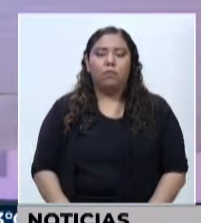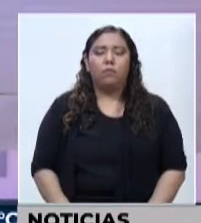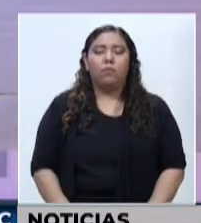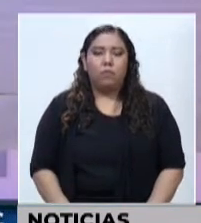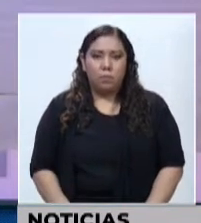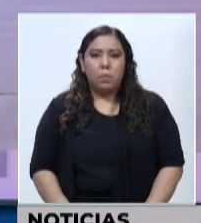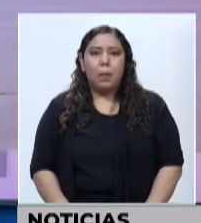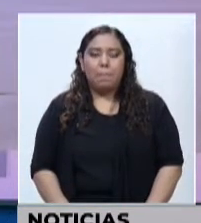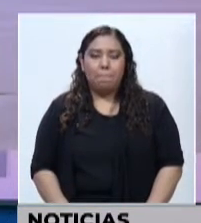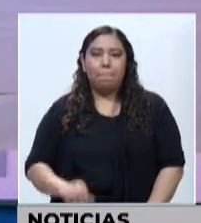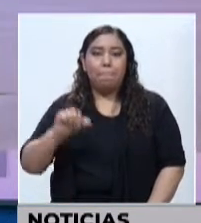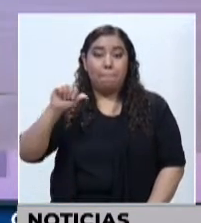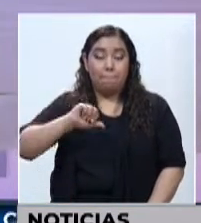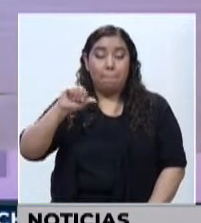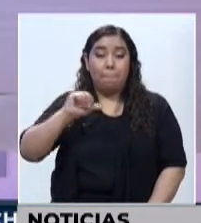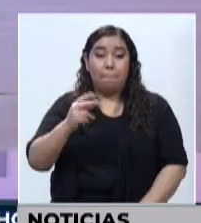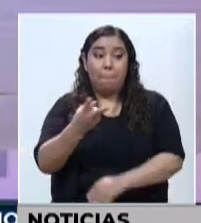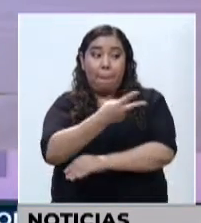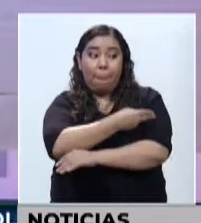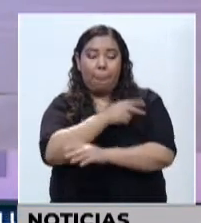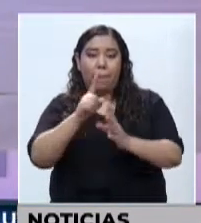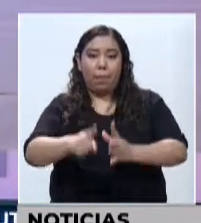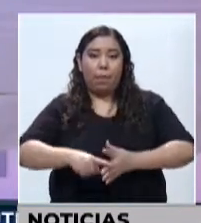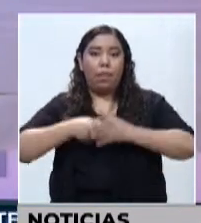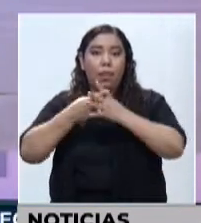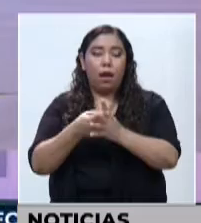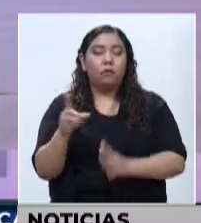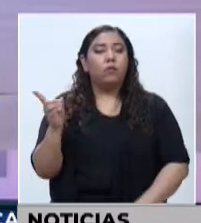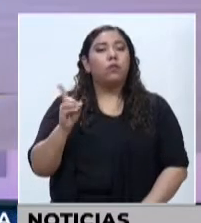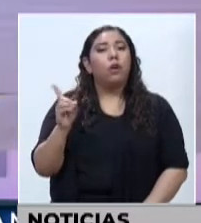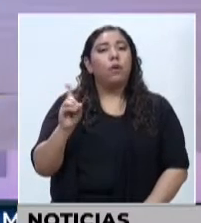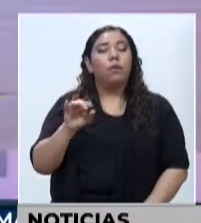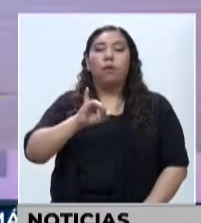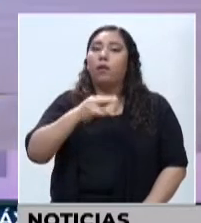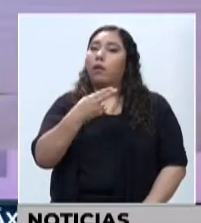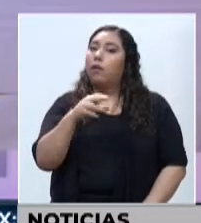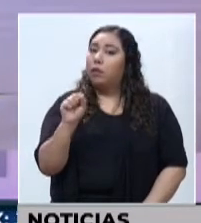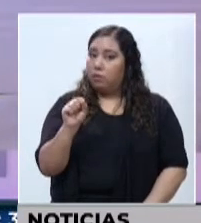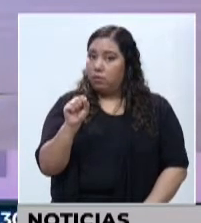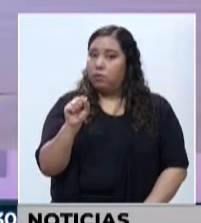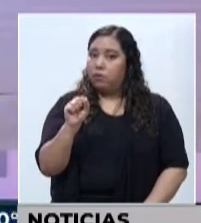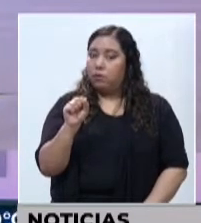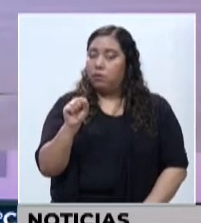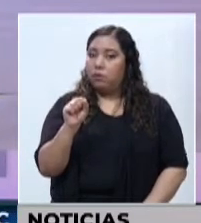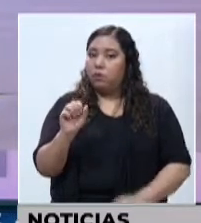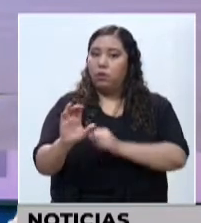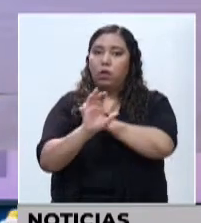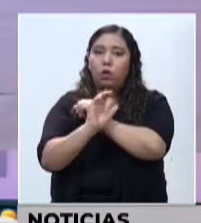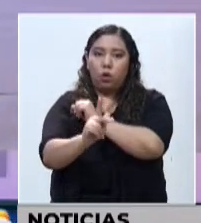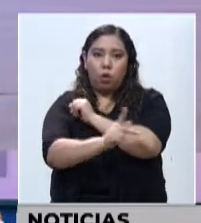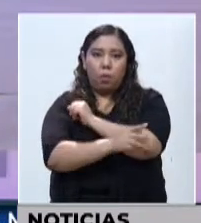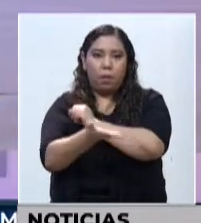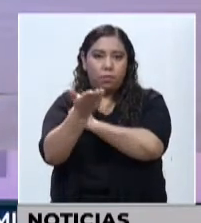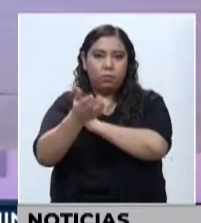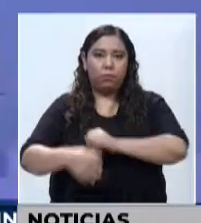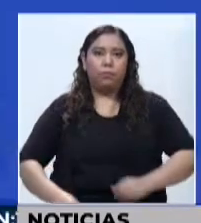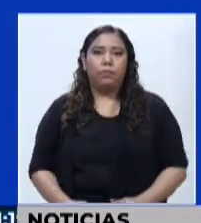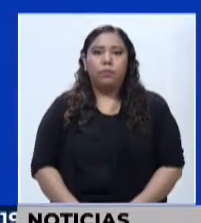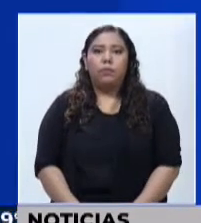Hoy inicia la vacuna contra el COVID-19 en el Instituto Hondureño de Seguridad Social de Santa Rosa de Copán.